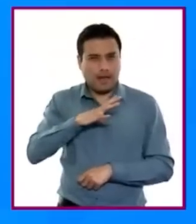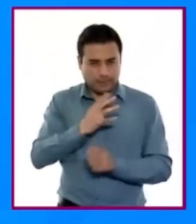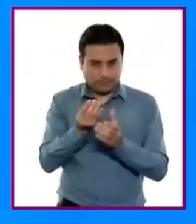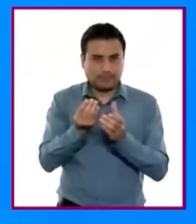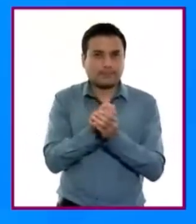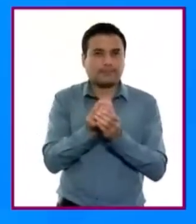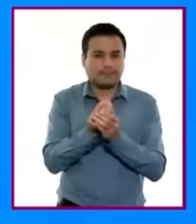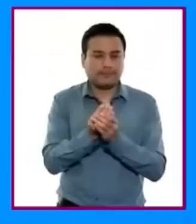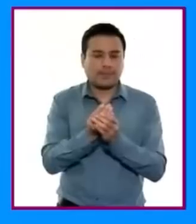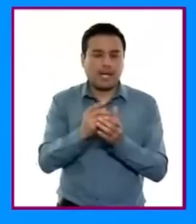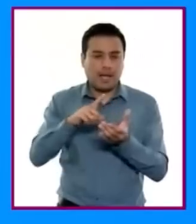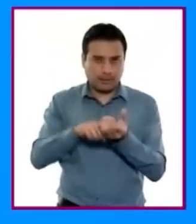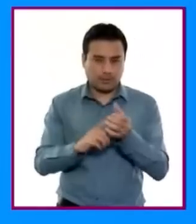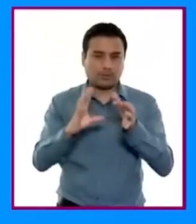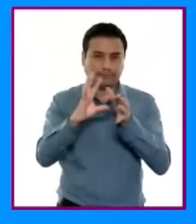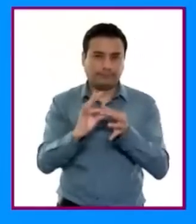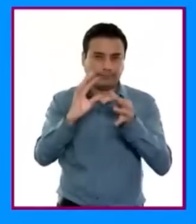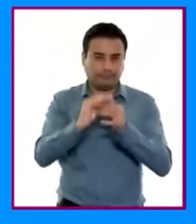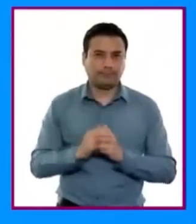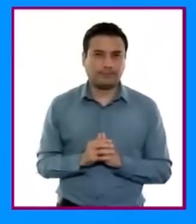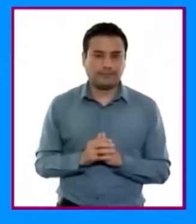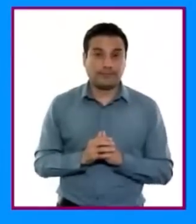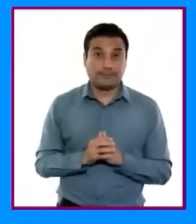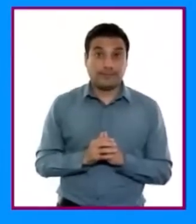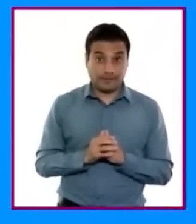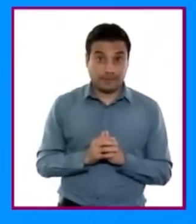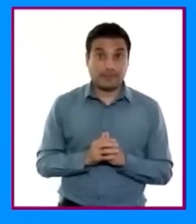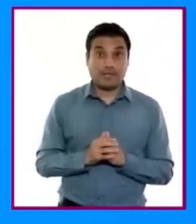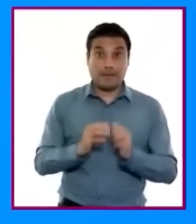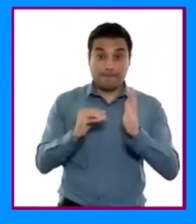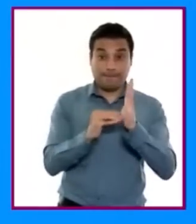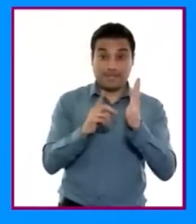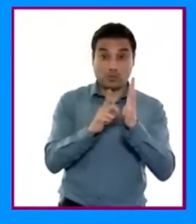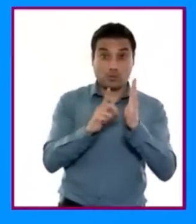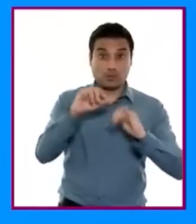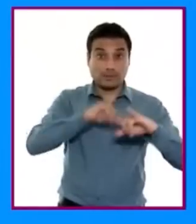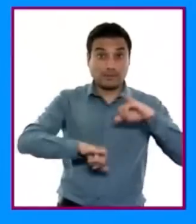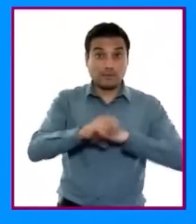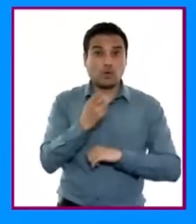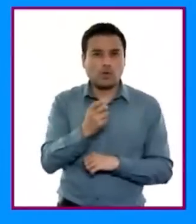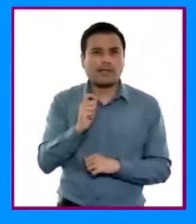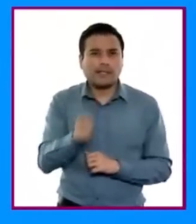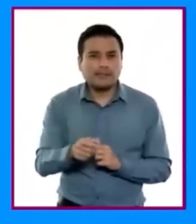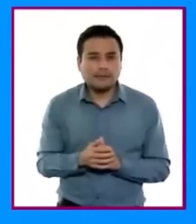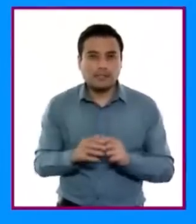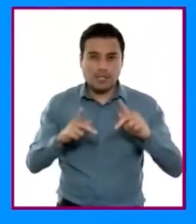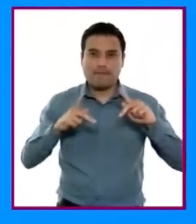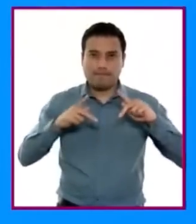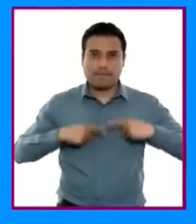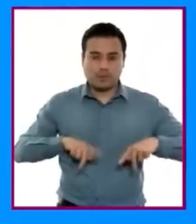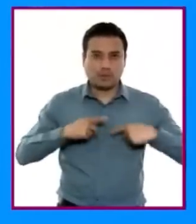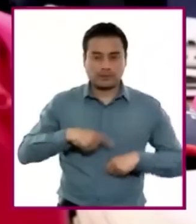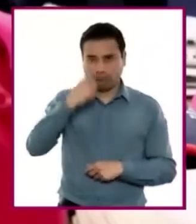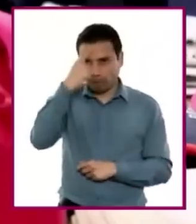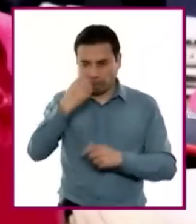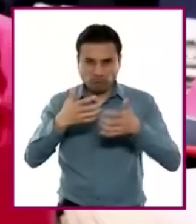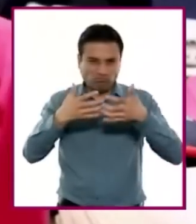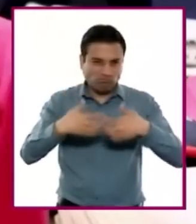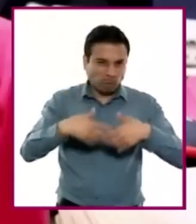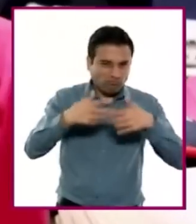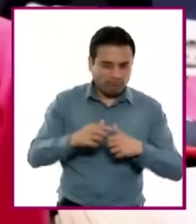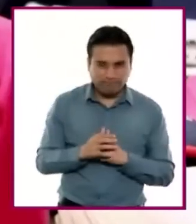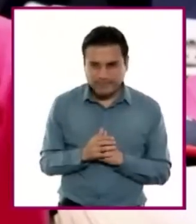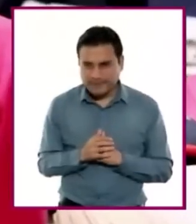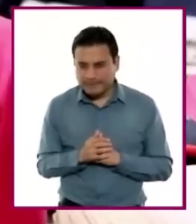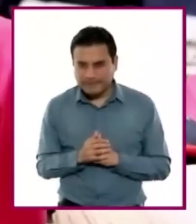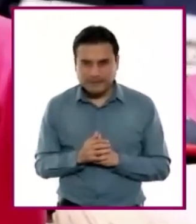en el que se aplique. El pensamiento científico representa un modo de razonamiento que implica relaciones coherentes entre